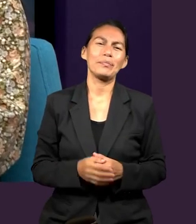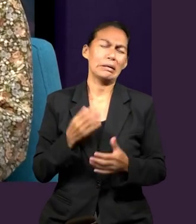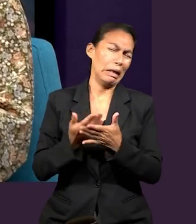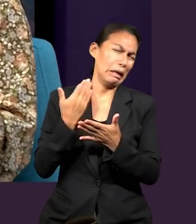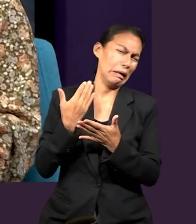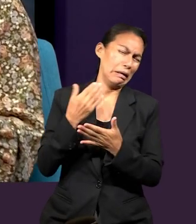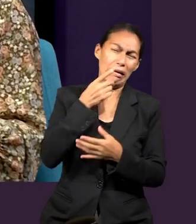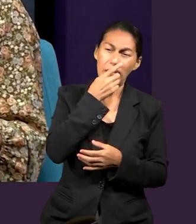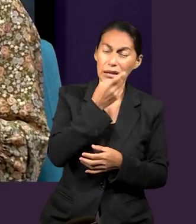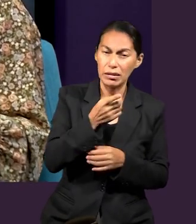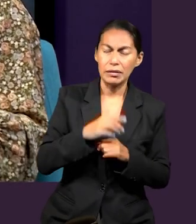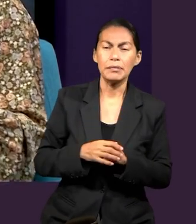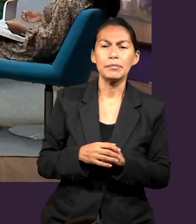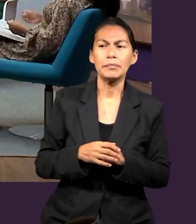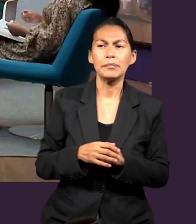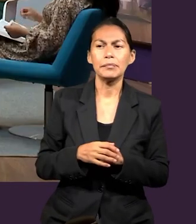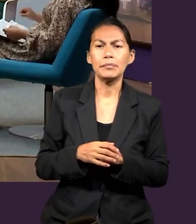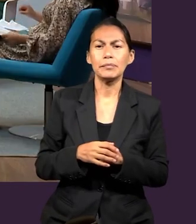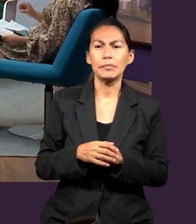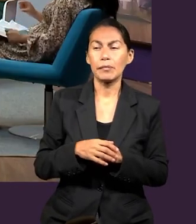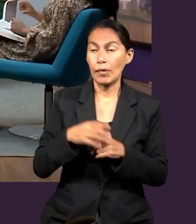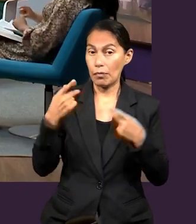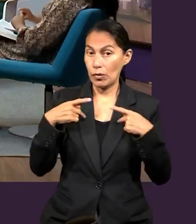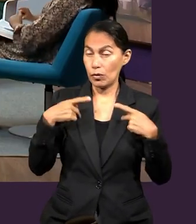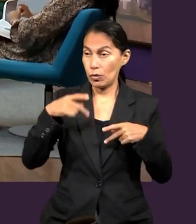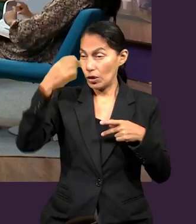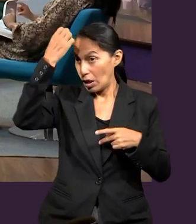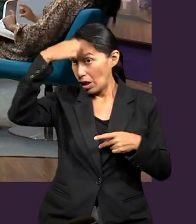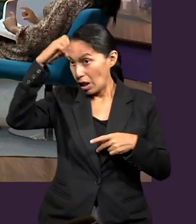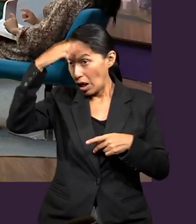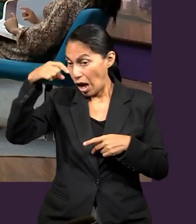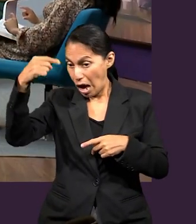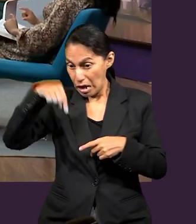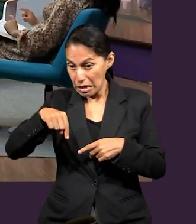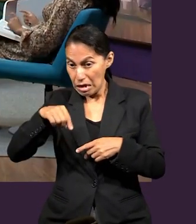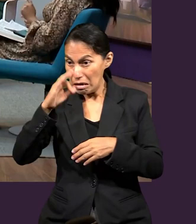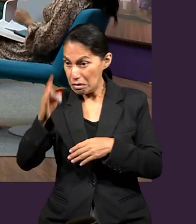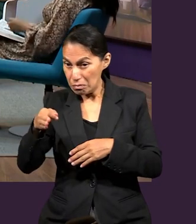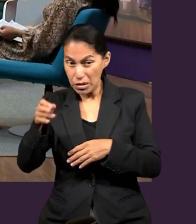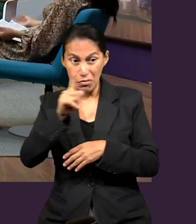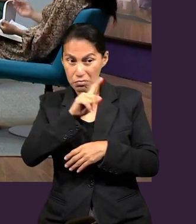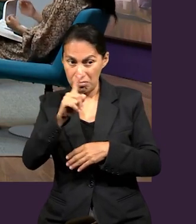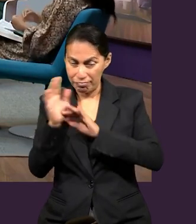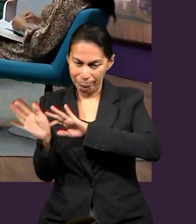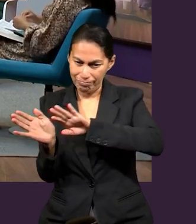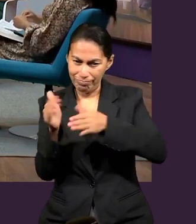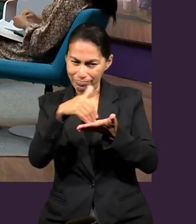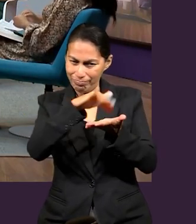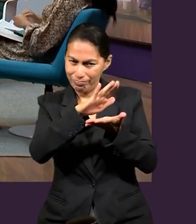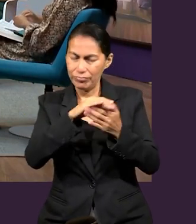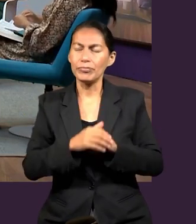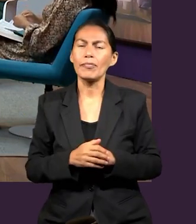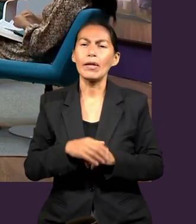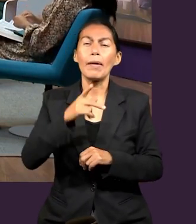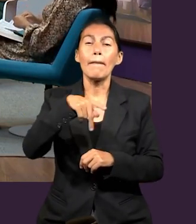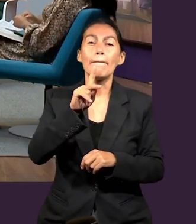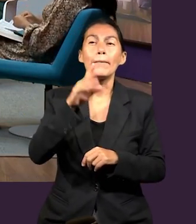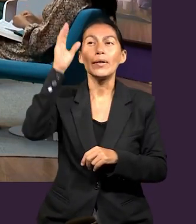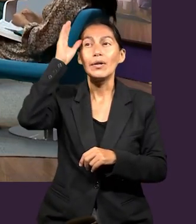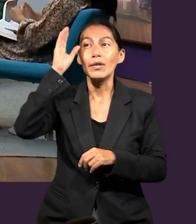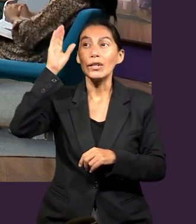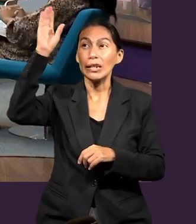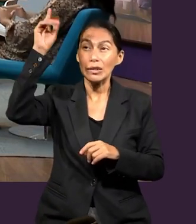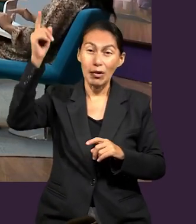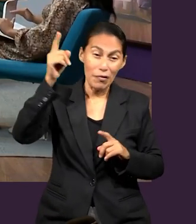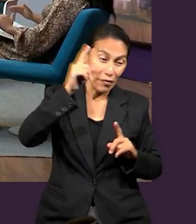al principio mencionabas, ¿no? El hecho de que no se aceptan extranjeros. Bueno, pues ahora a través de la reconciliación que Cristo